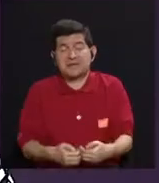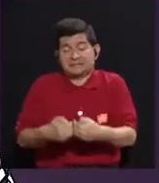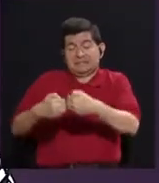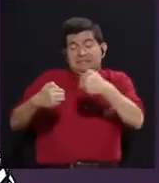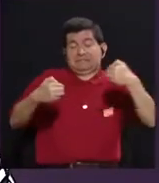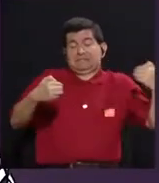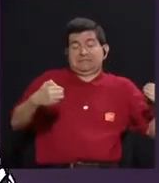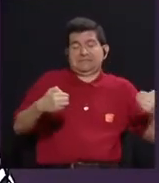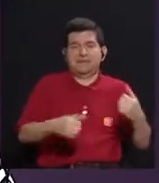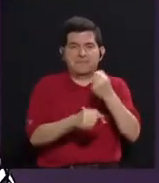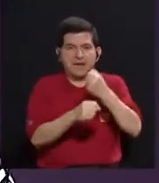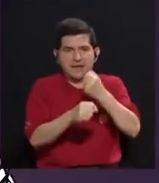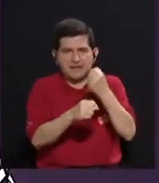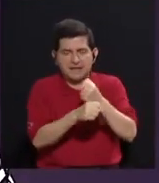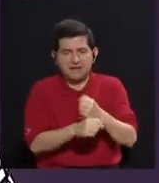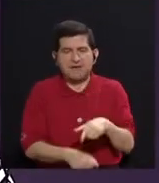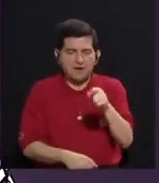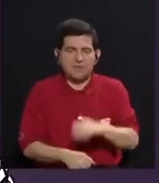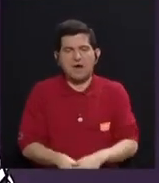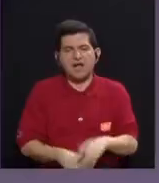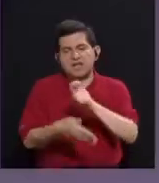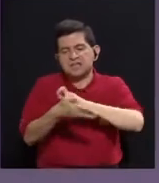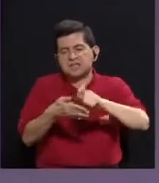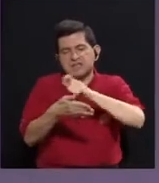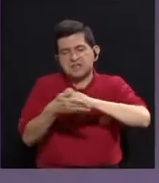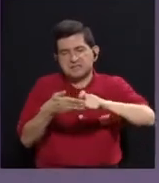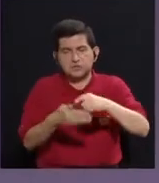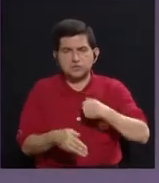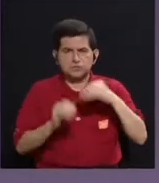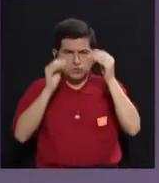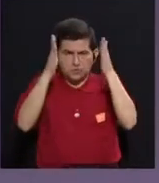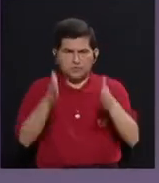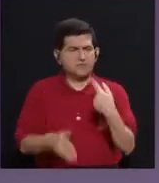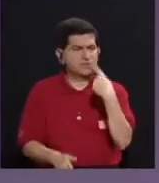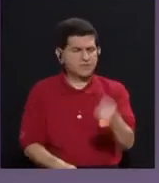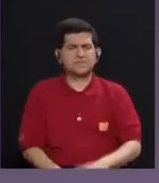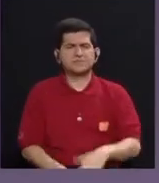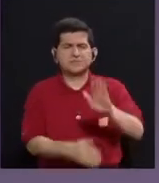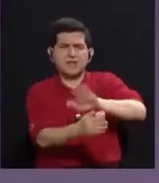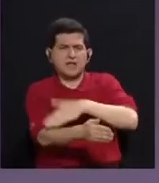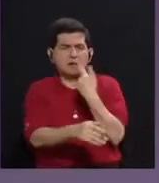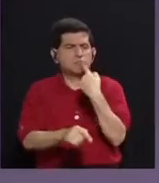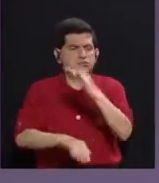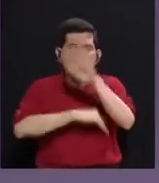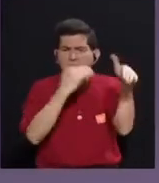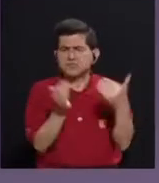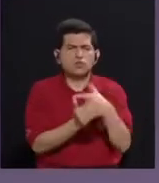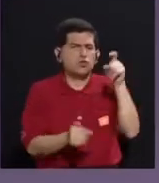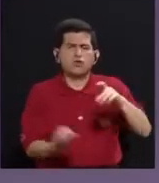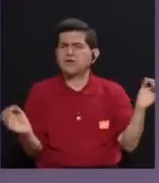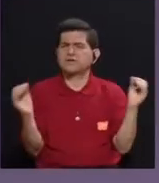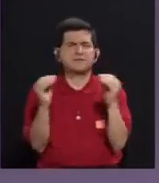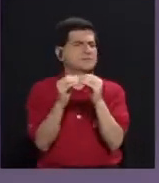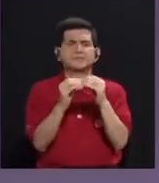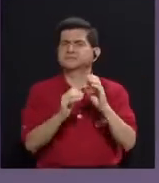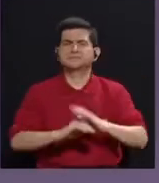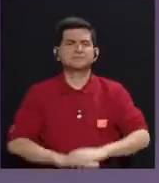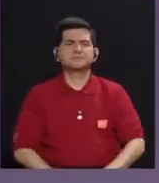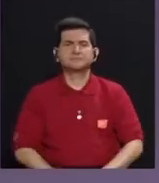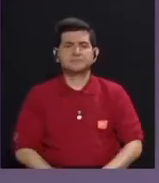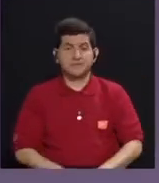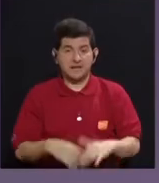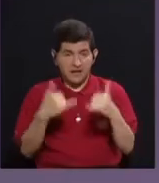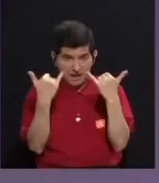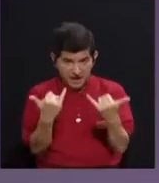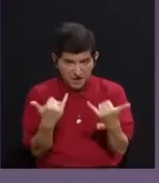eso es trabajo de la partitura. Es decir, yo tuve maestros que decían que la música te dice todo, no necesitas nada más. Lo cual